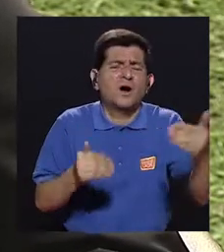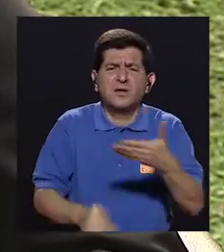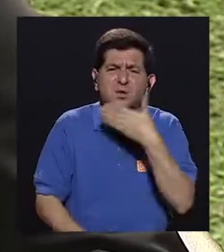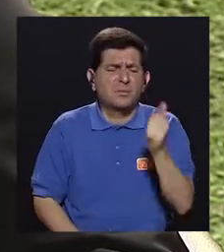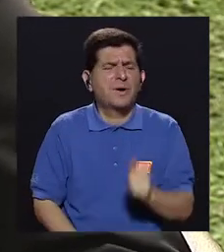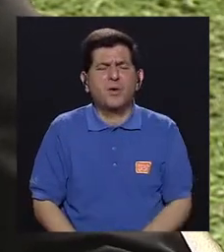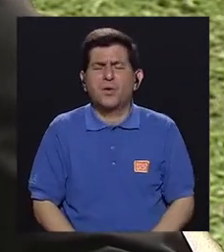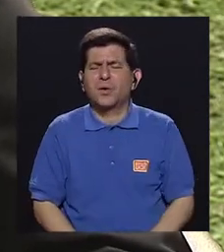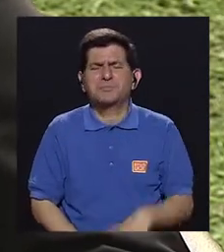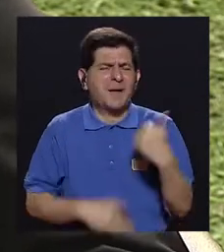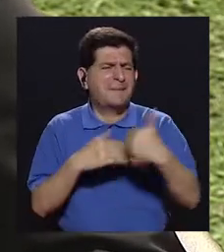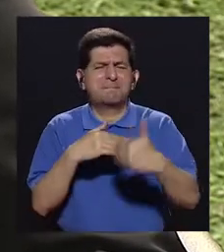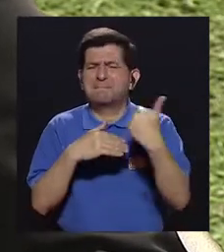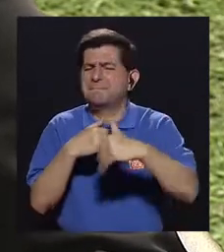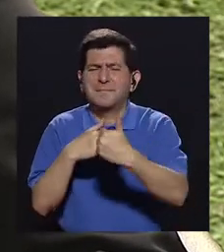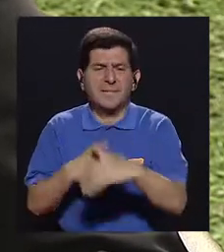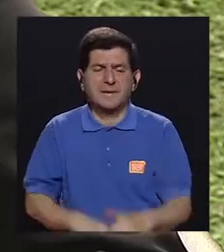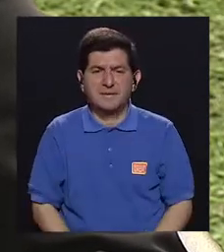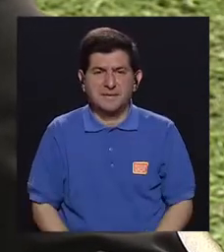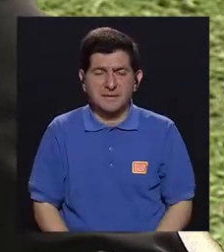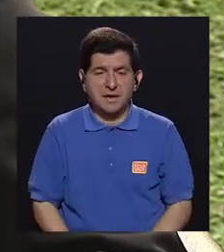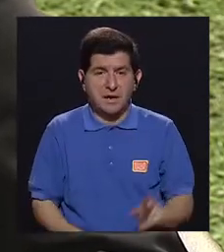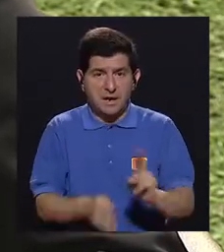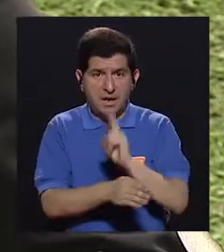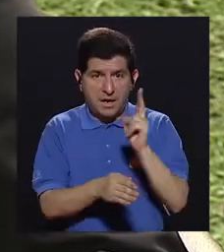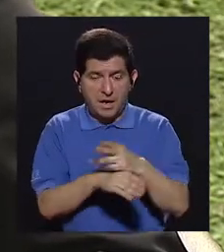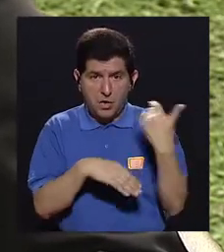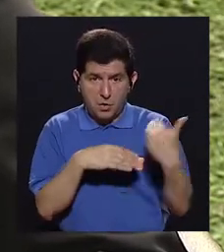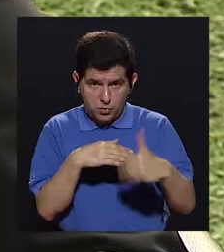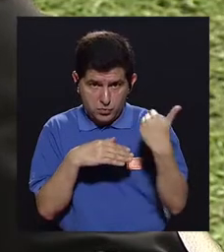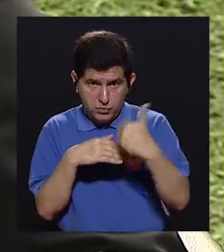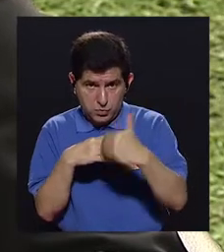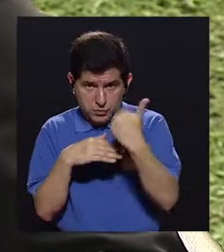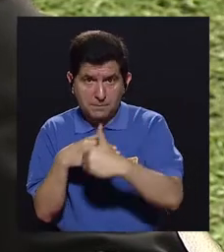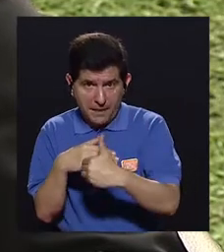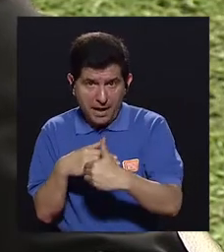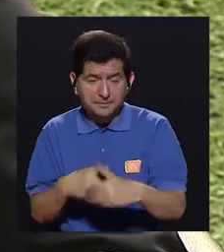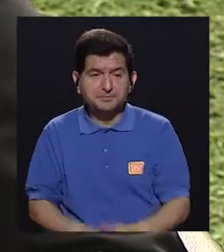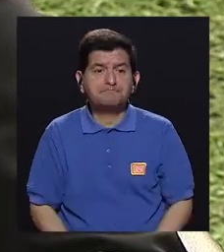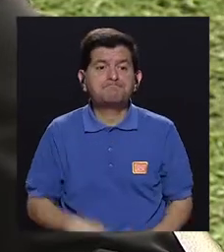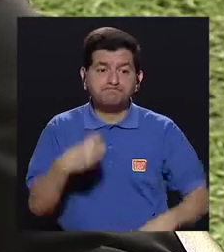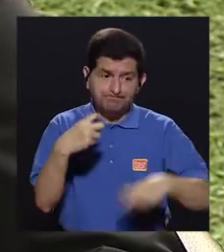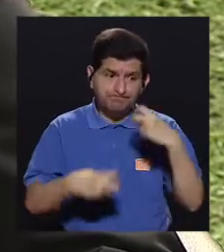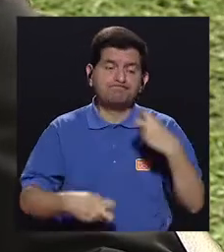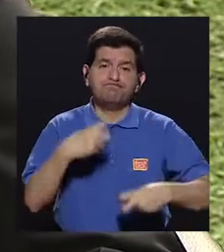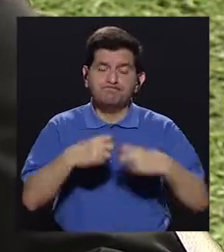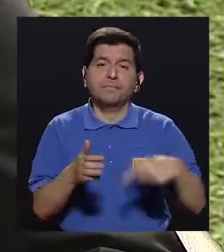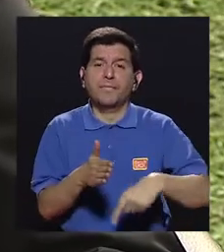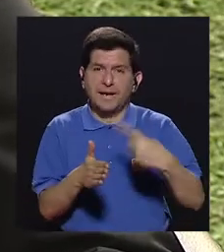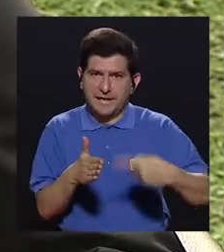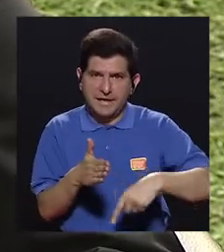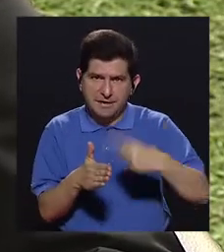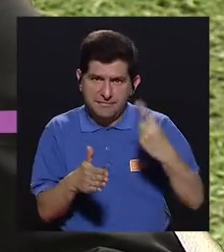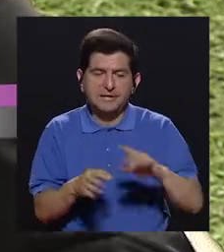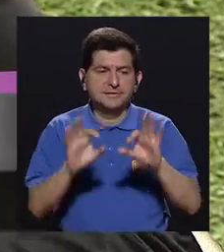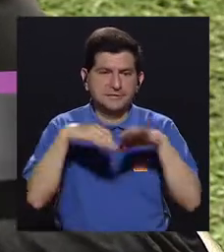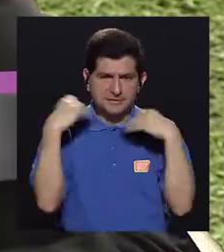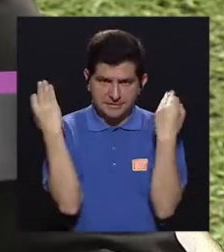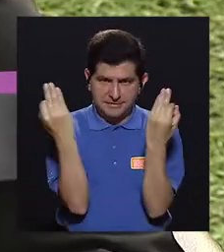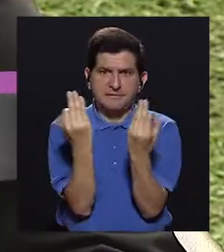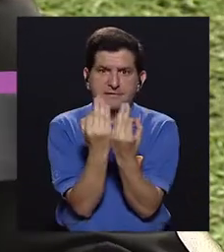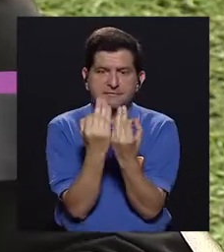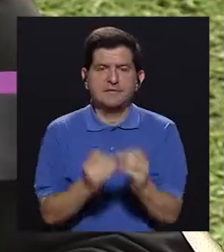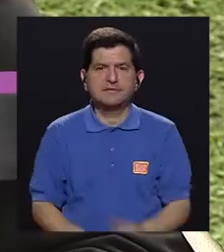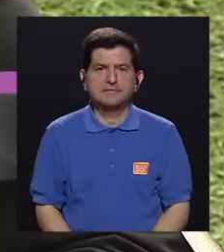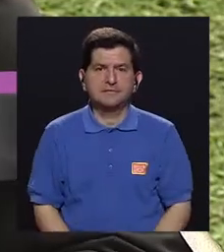pan con algo. El consumo de pan puede ver, ¿verdad? ser problema porque muchas veces en las familias